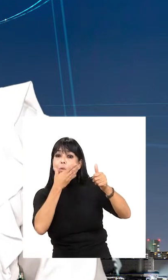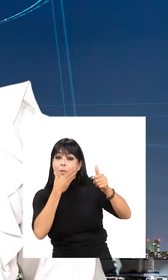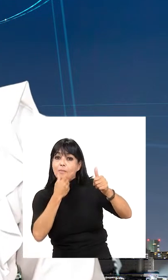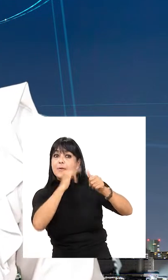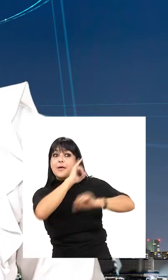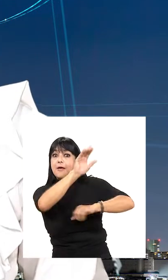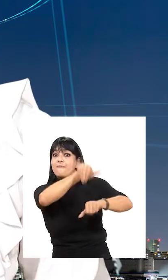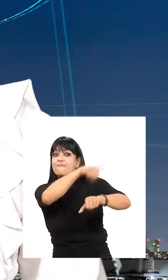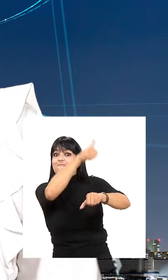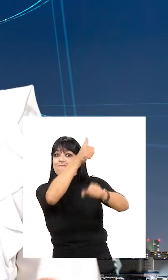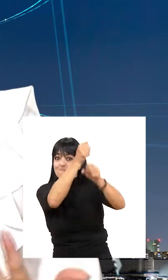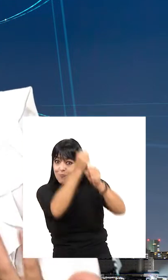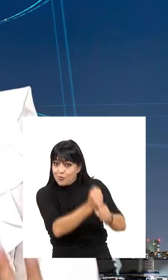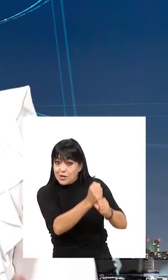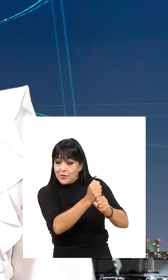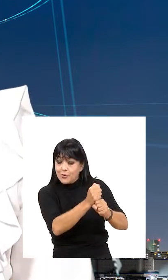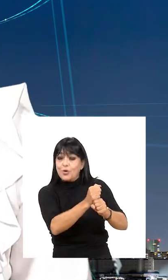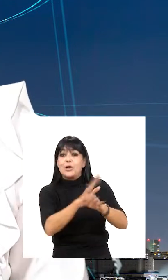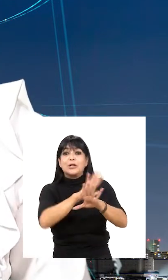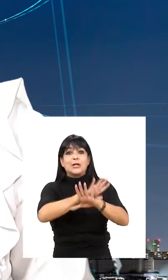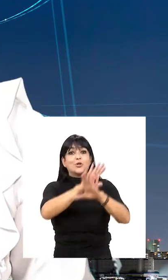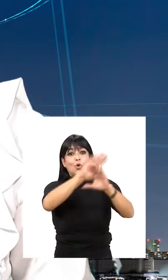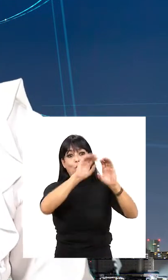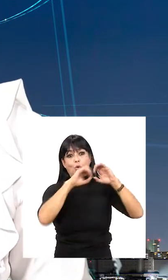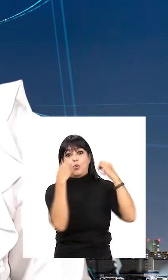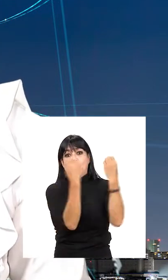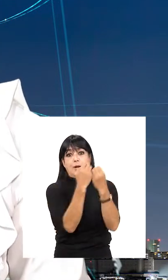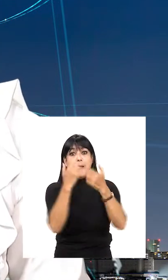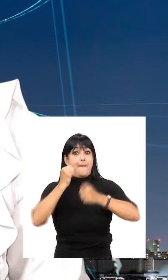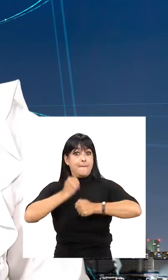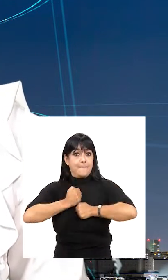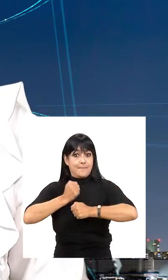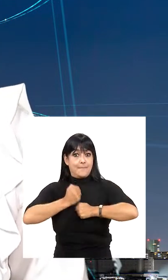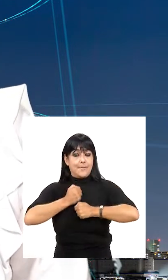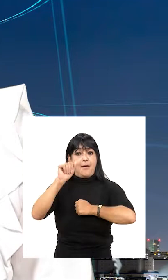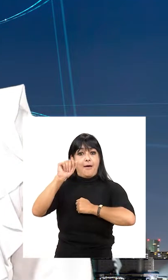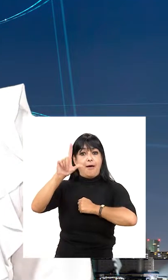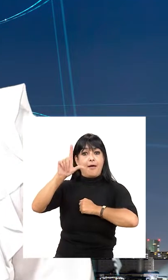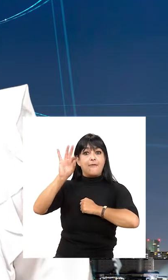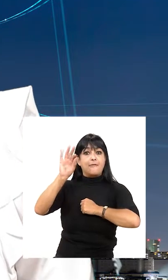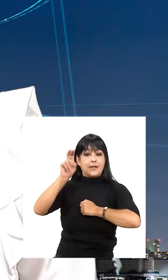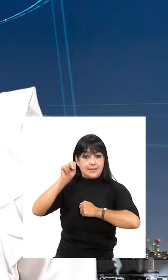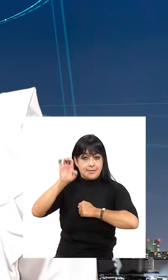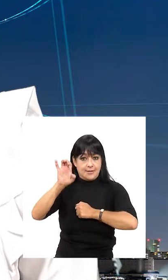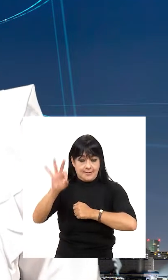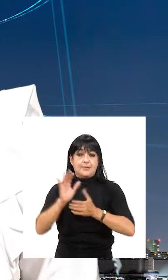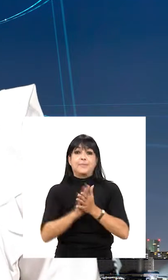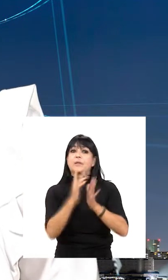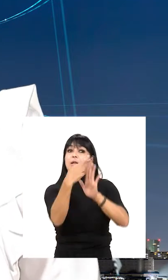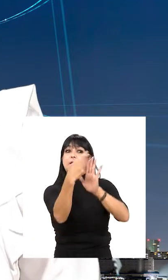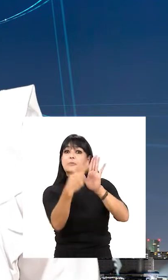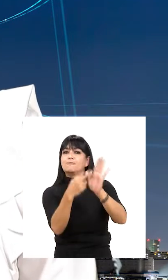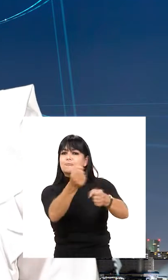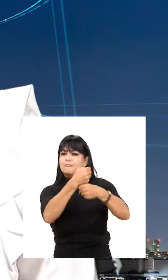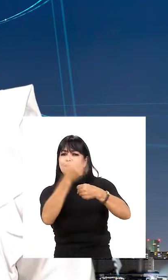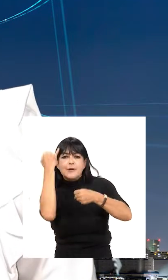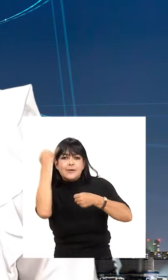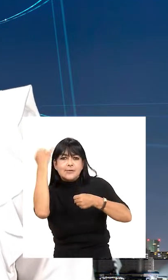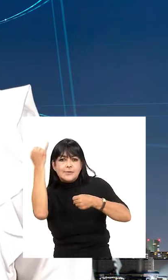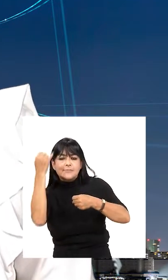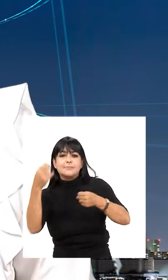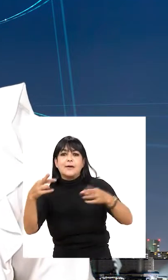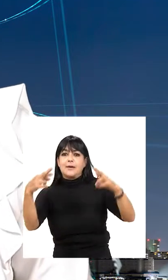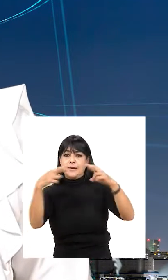padres del internet, ya que fue el fundador y director del organismo militar que financió el ARPANET y participó en la